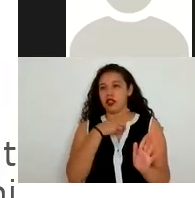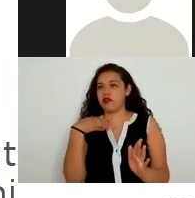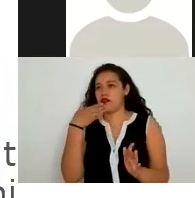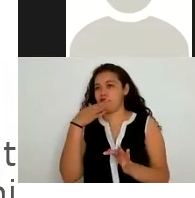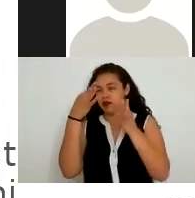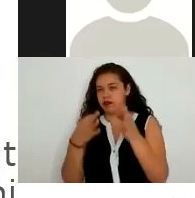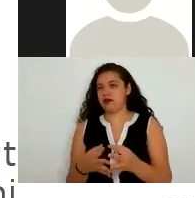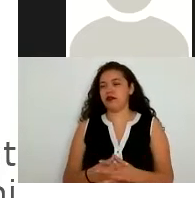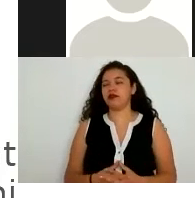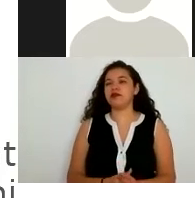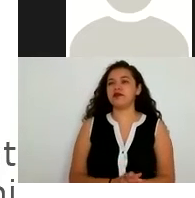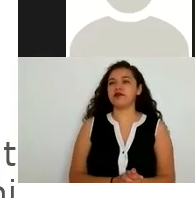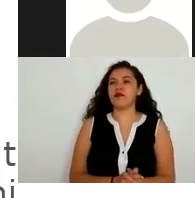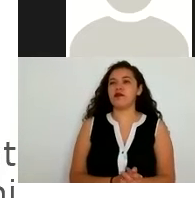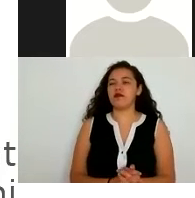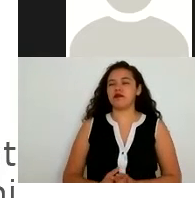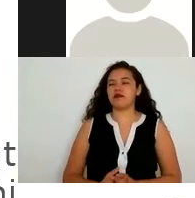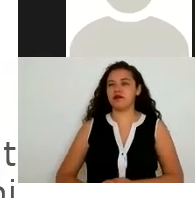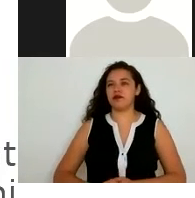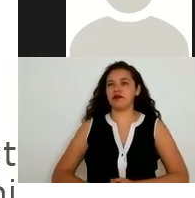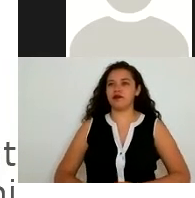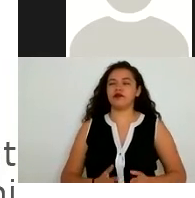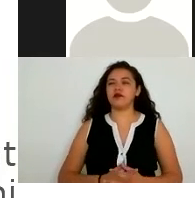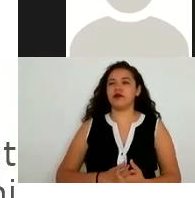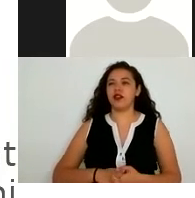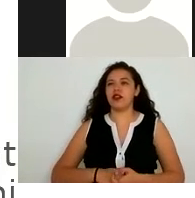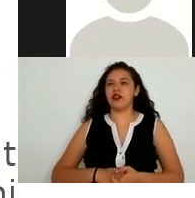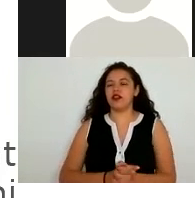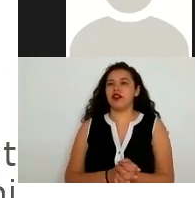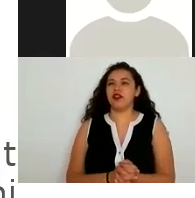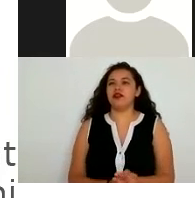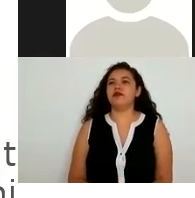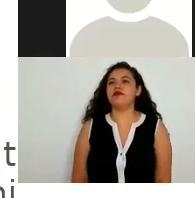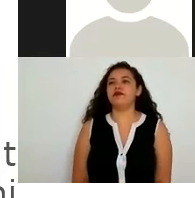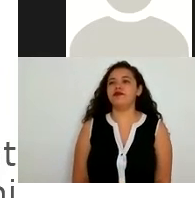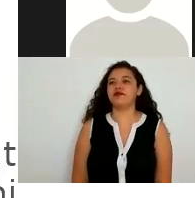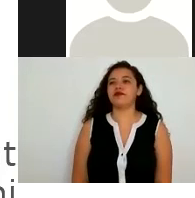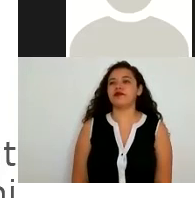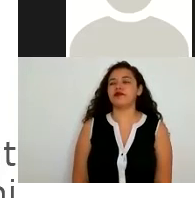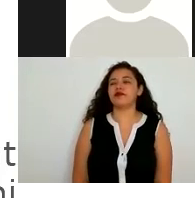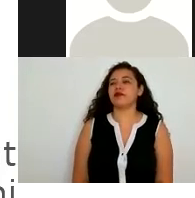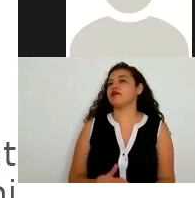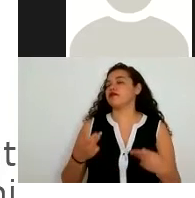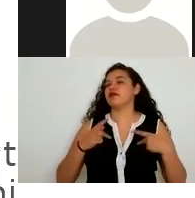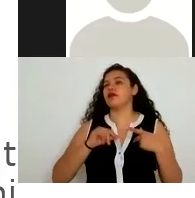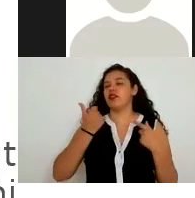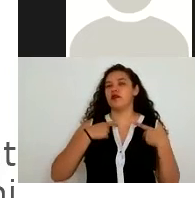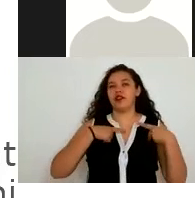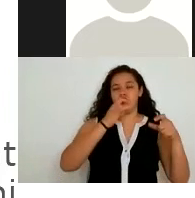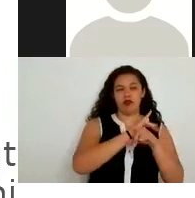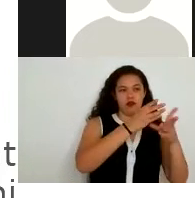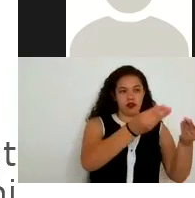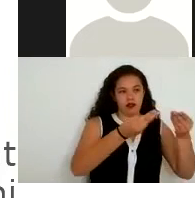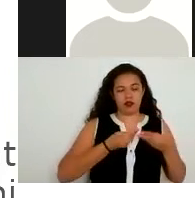y transferir esta información básicamente la transferencia a terceros en este caso hablando de las instituciones de